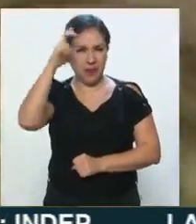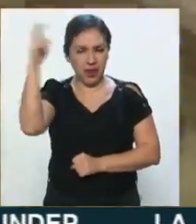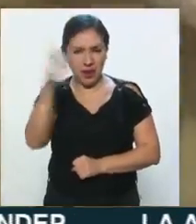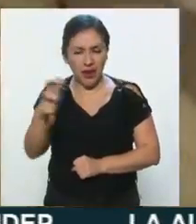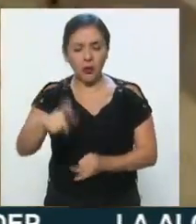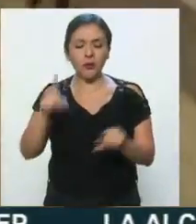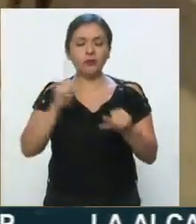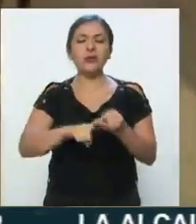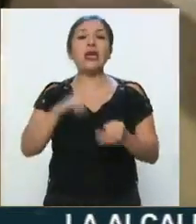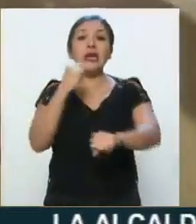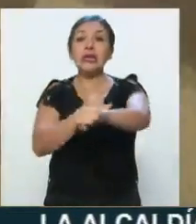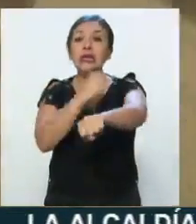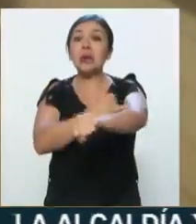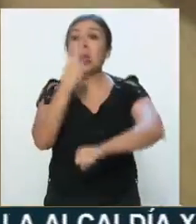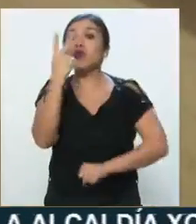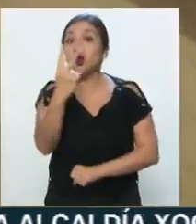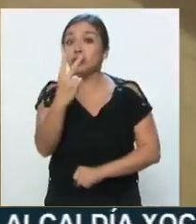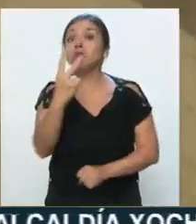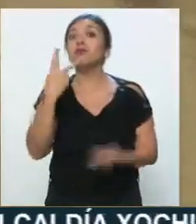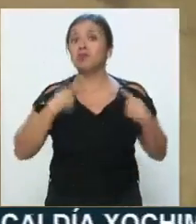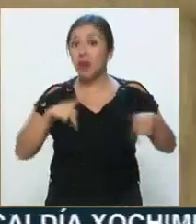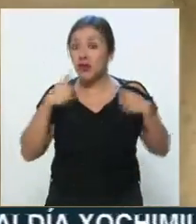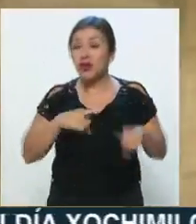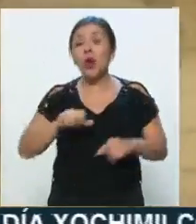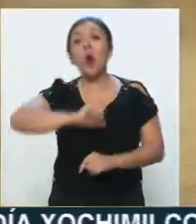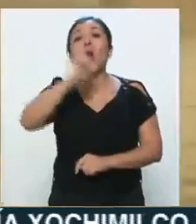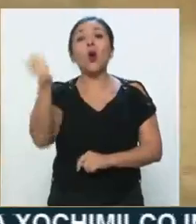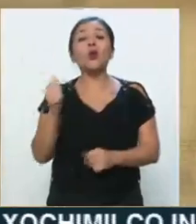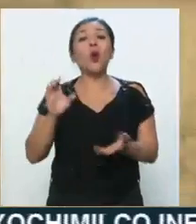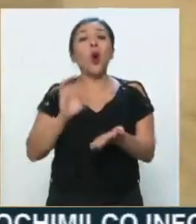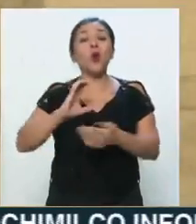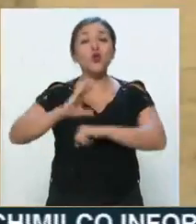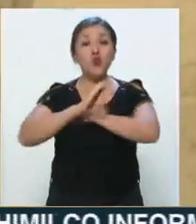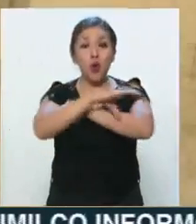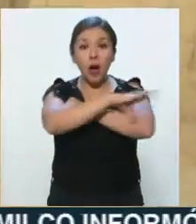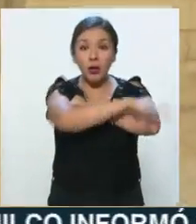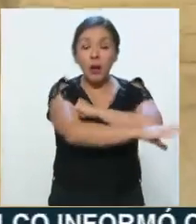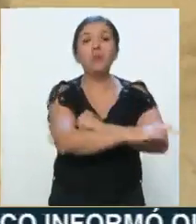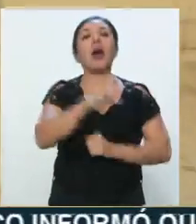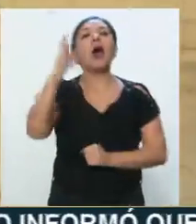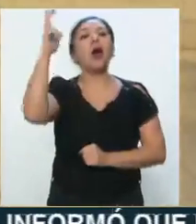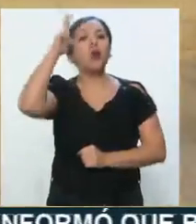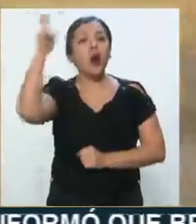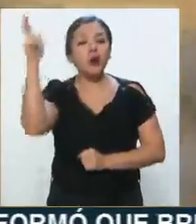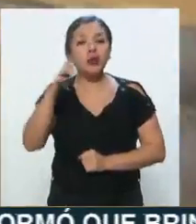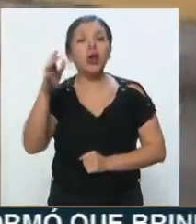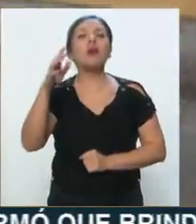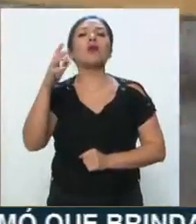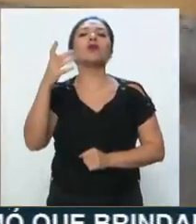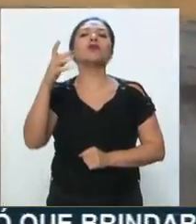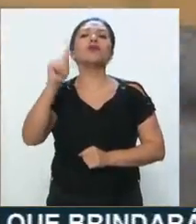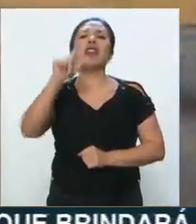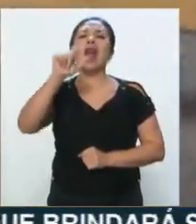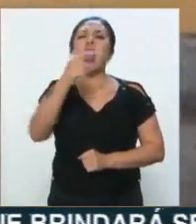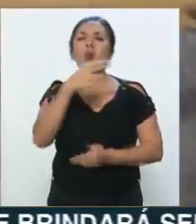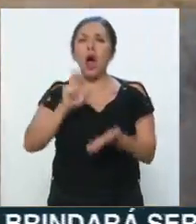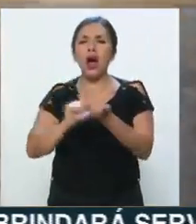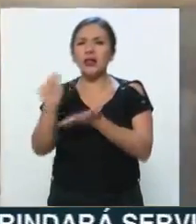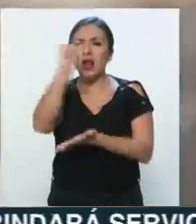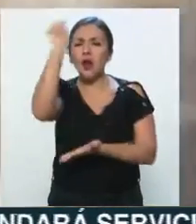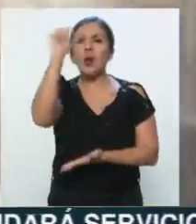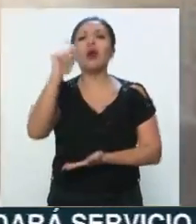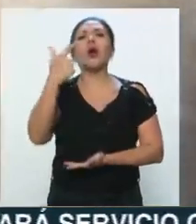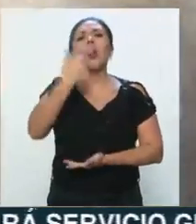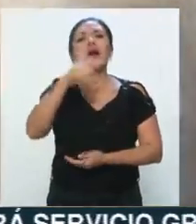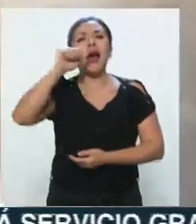Iztapalapa tiene 2 casos, mientras que Coajimalpa, Cuauhtémoc, Tláhuac, Gustavo Amadero y la Magdalena Contreras